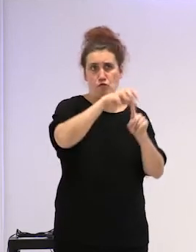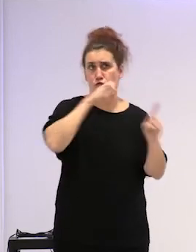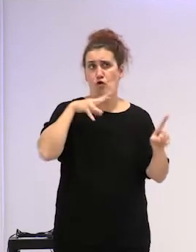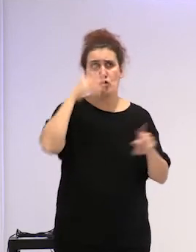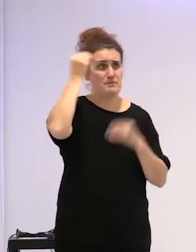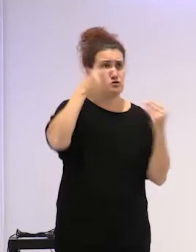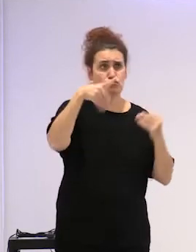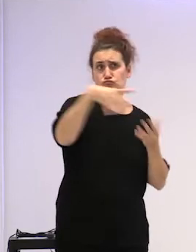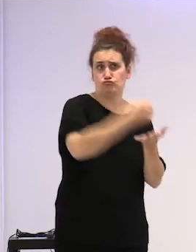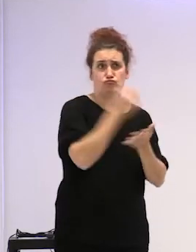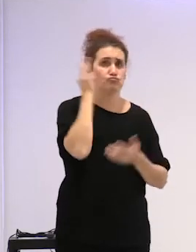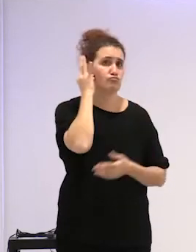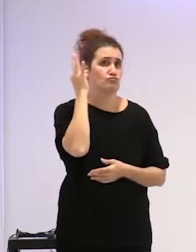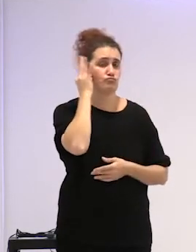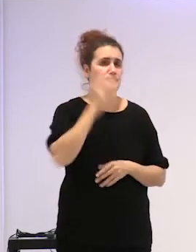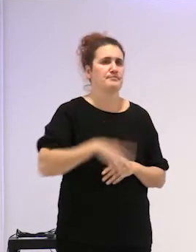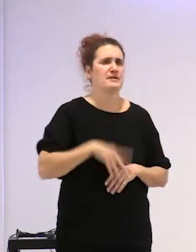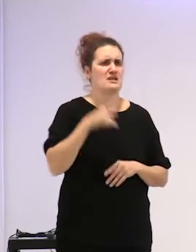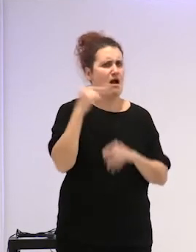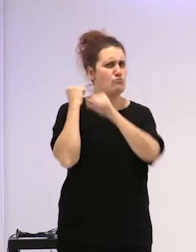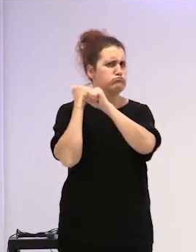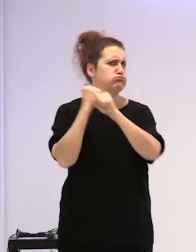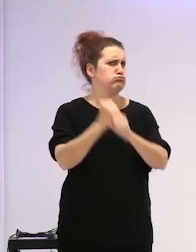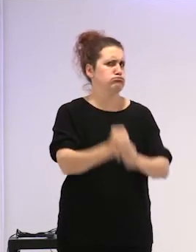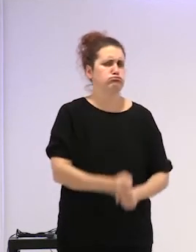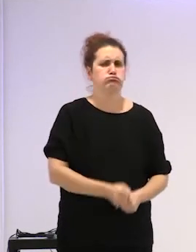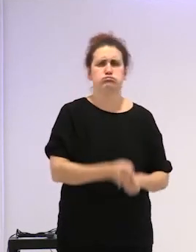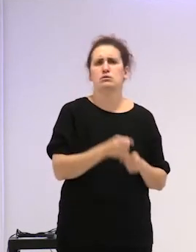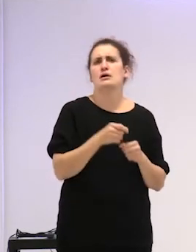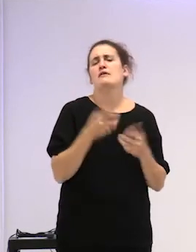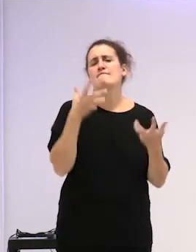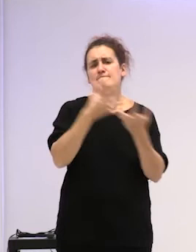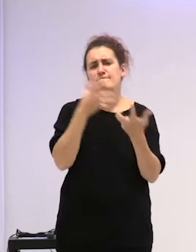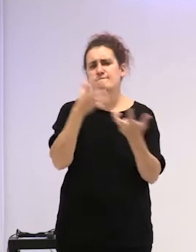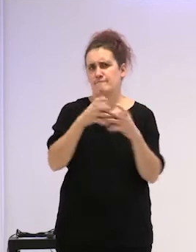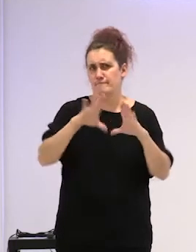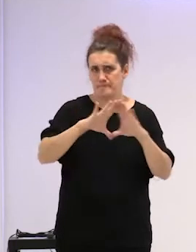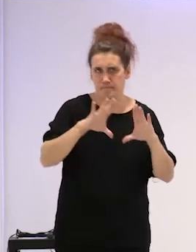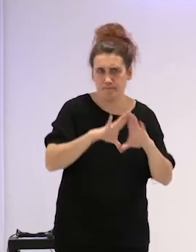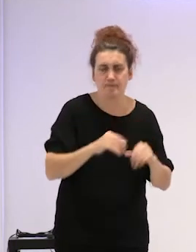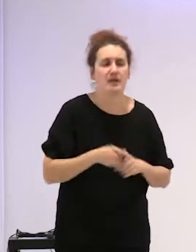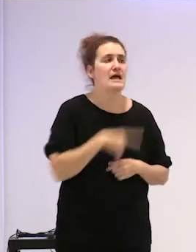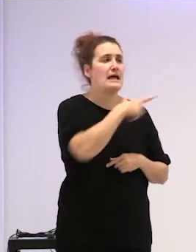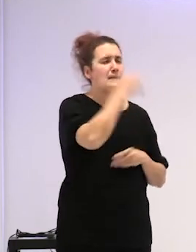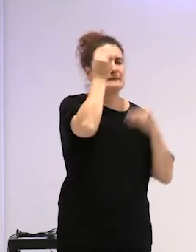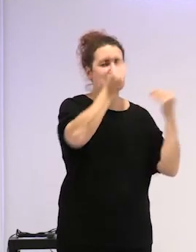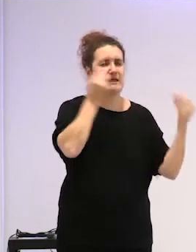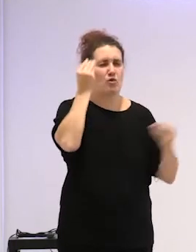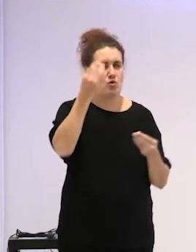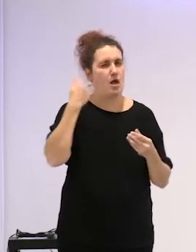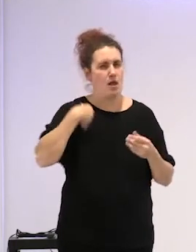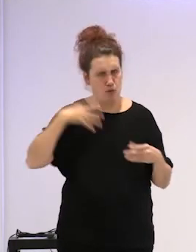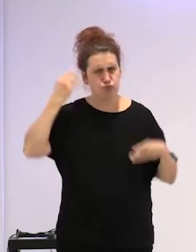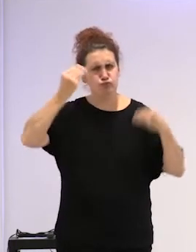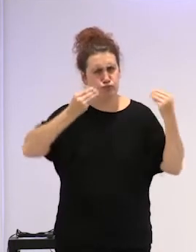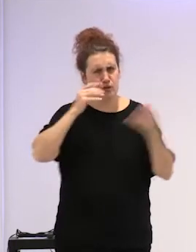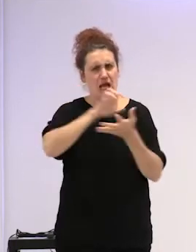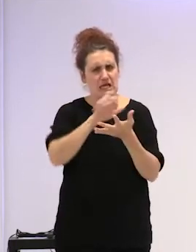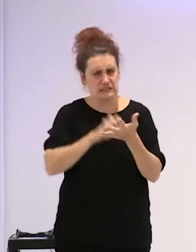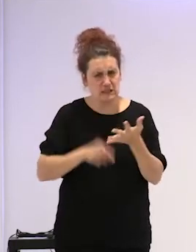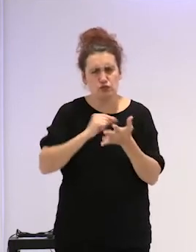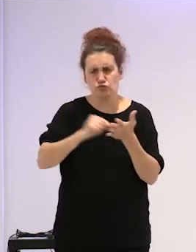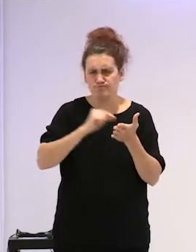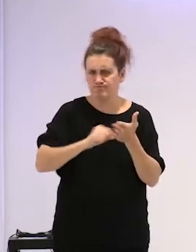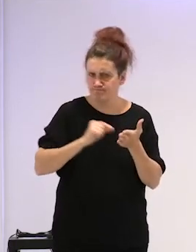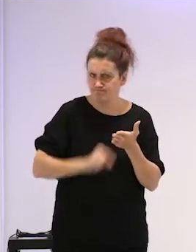que la conocéis todas. Lleva muchísimos años en la pelea feminista. Es una pensadora que ha reflexionado y escrito sobre todos